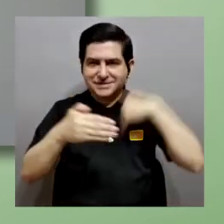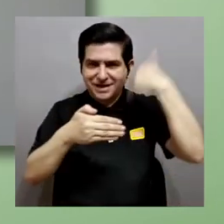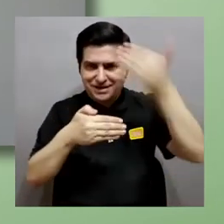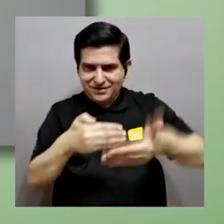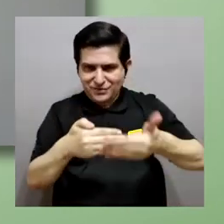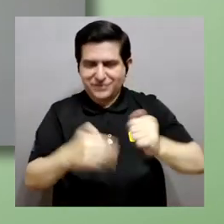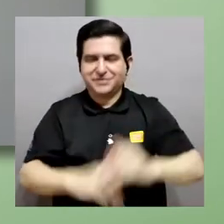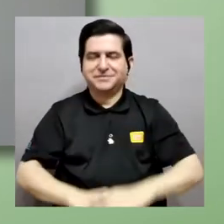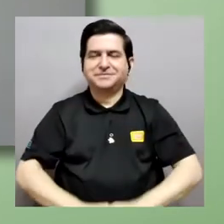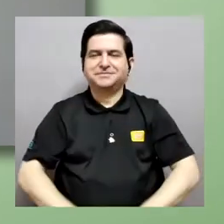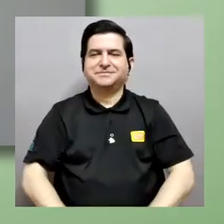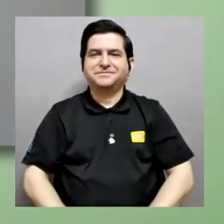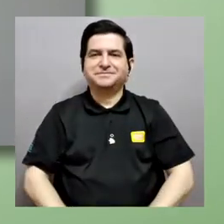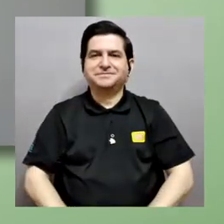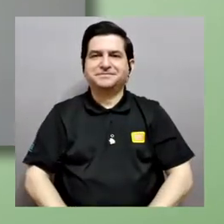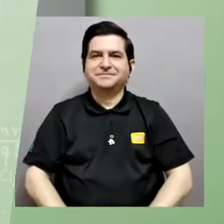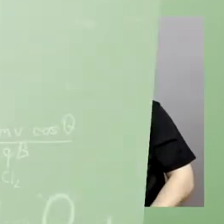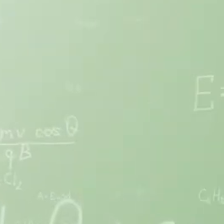regresamos con